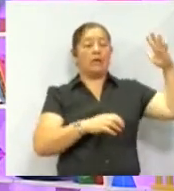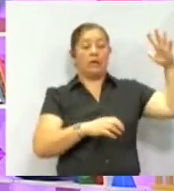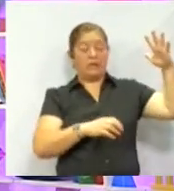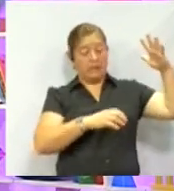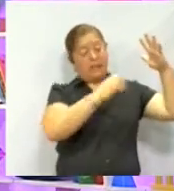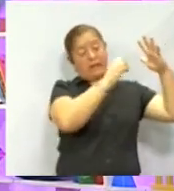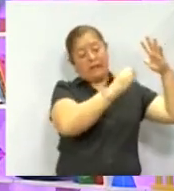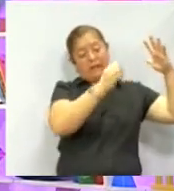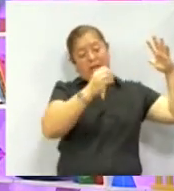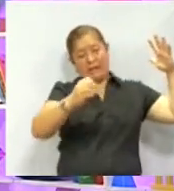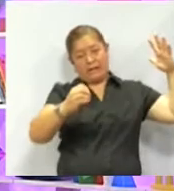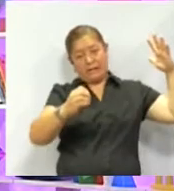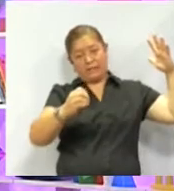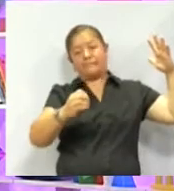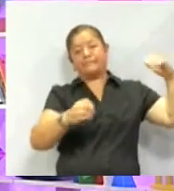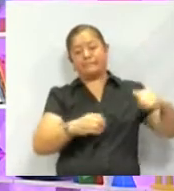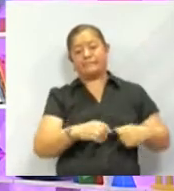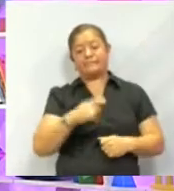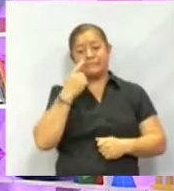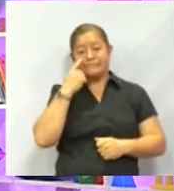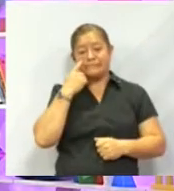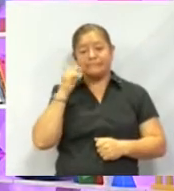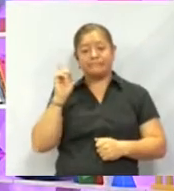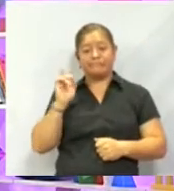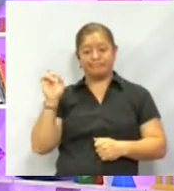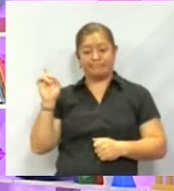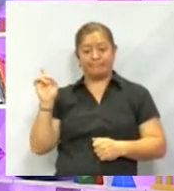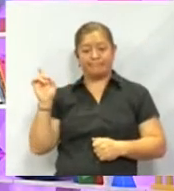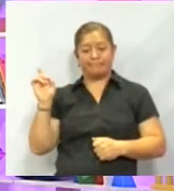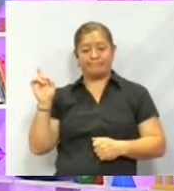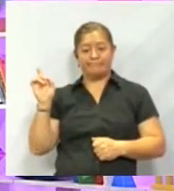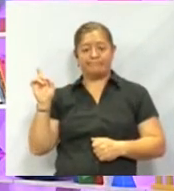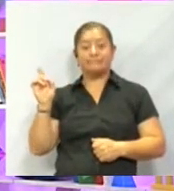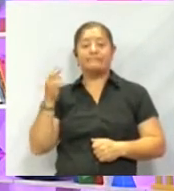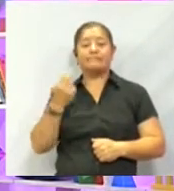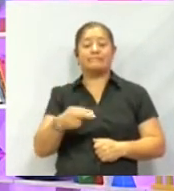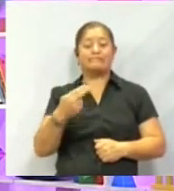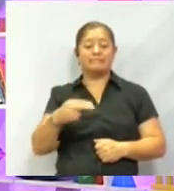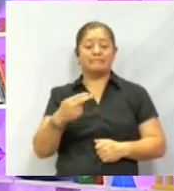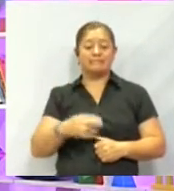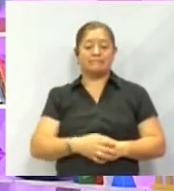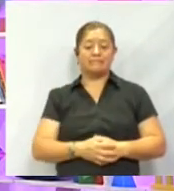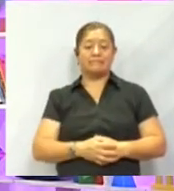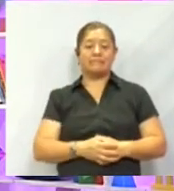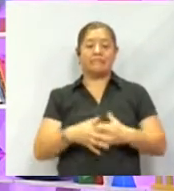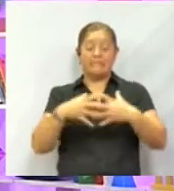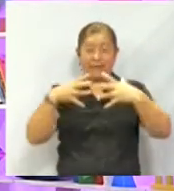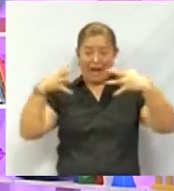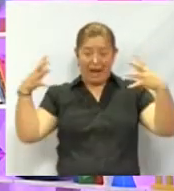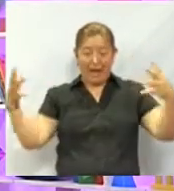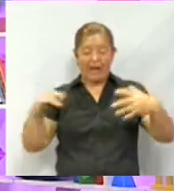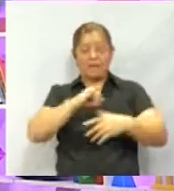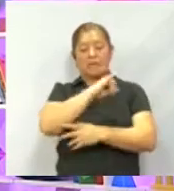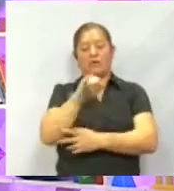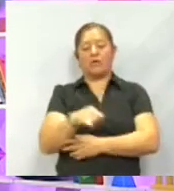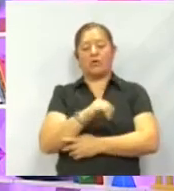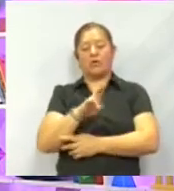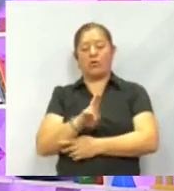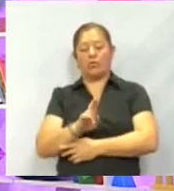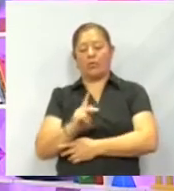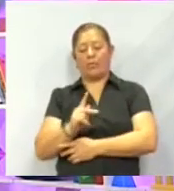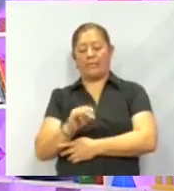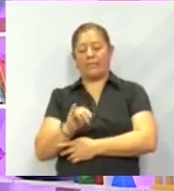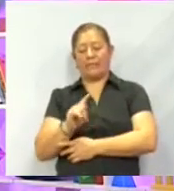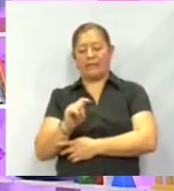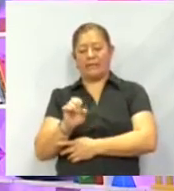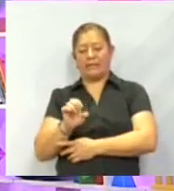como bien dices, de hecho, aquí, miren, aquí lo tengo. Se llama del... Este es el gran Júpiter, también uno de mis favoritos.